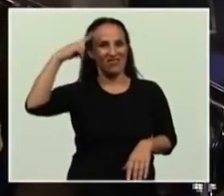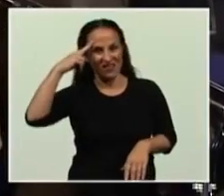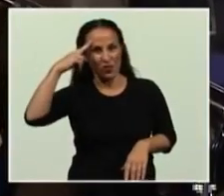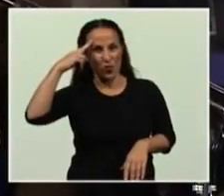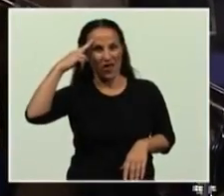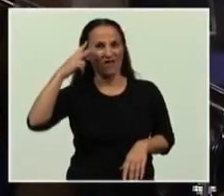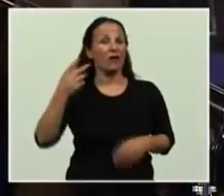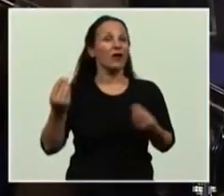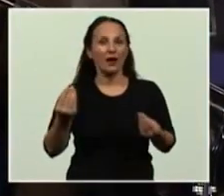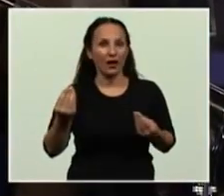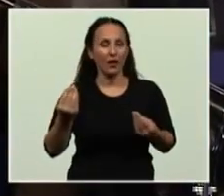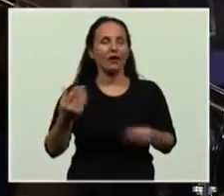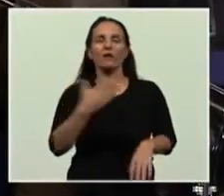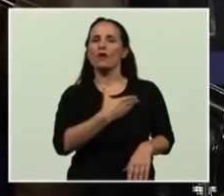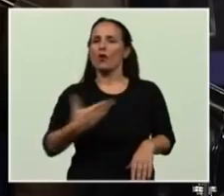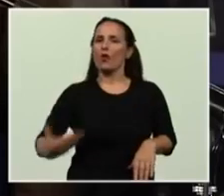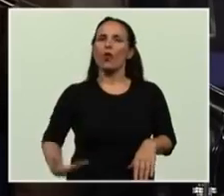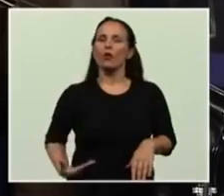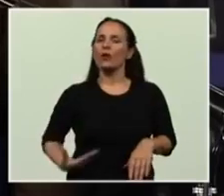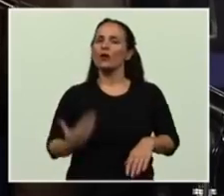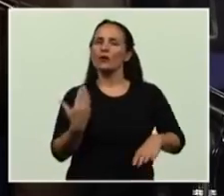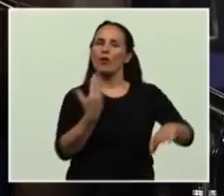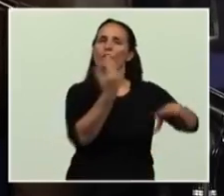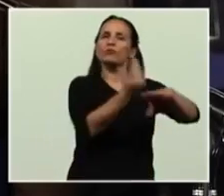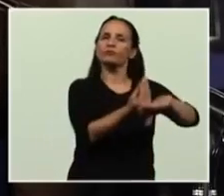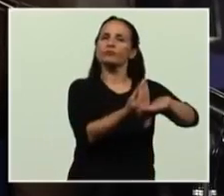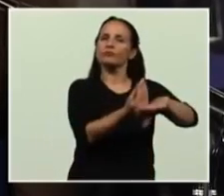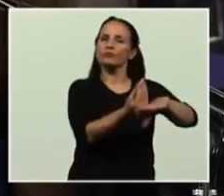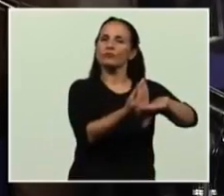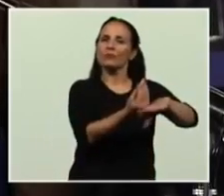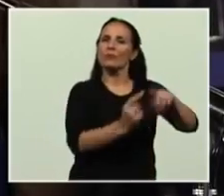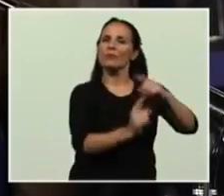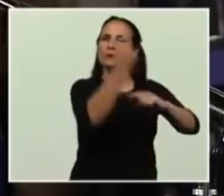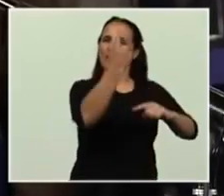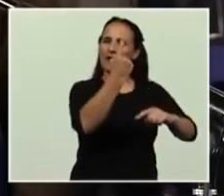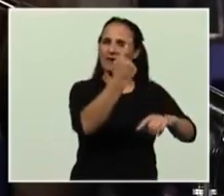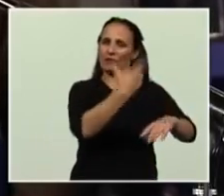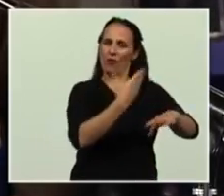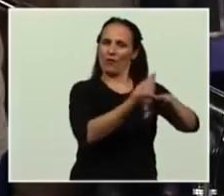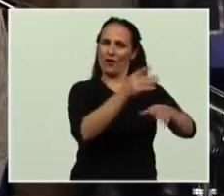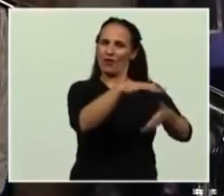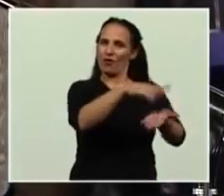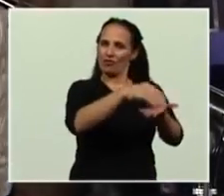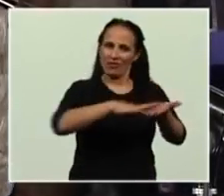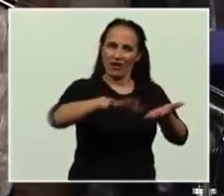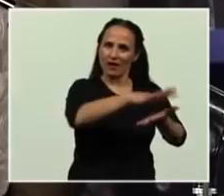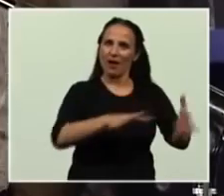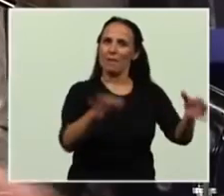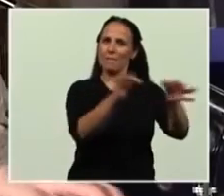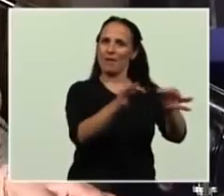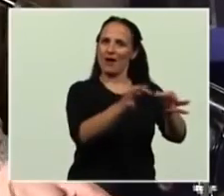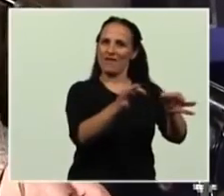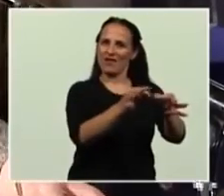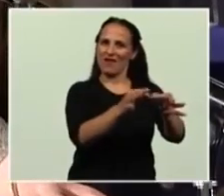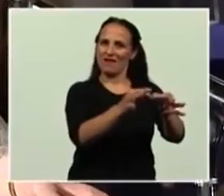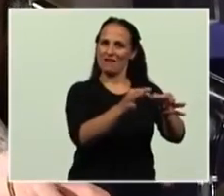se hacía cargo del gobierno, el primer gobierno patrio en territorio malvinense.